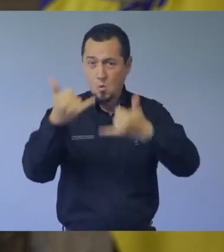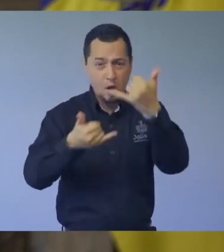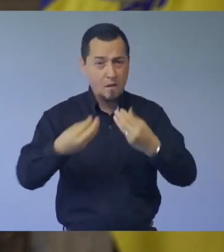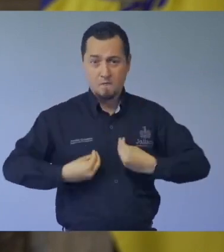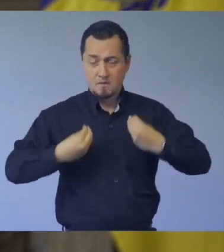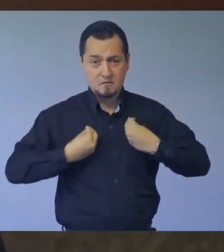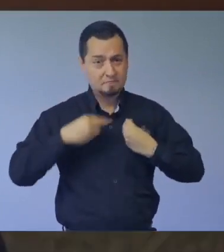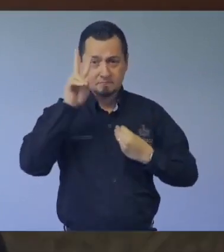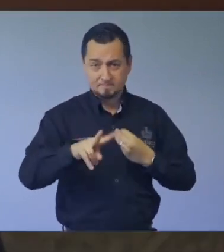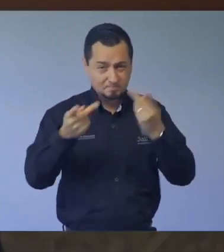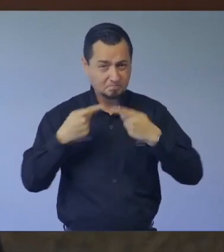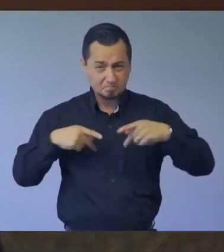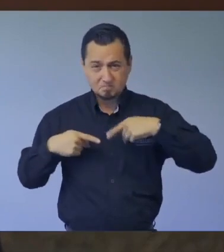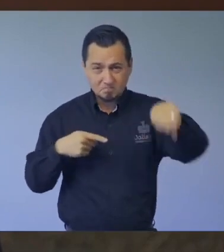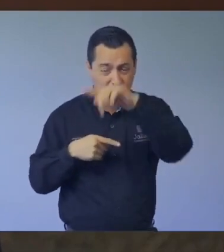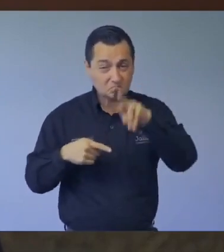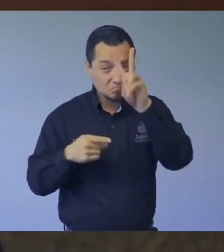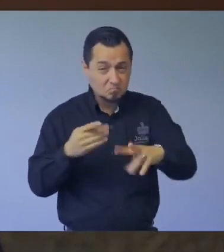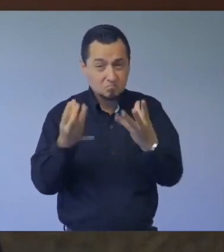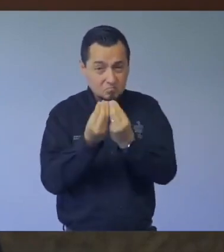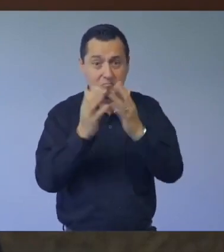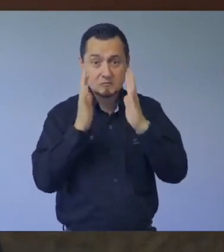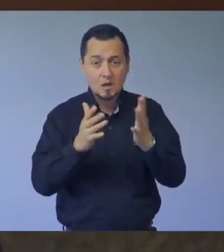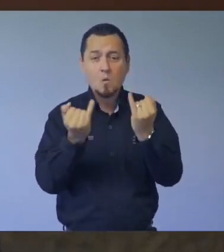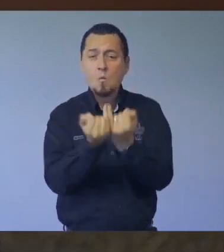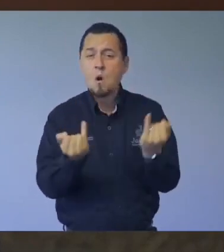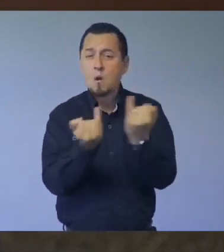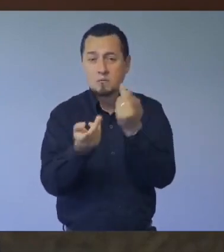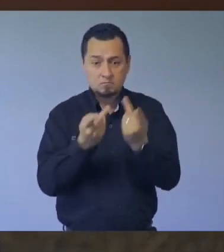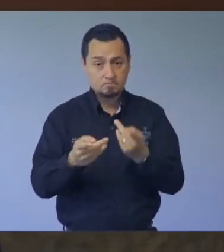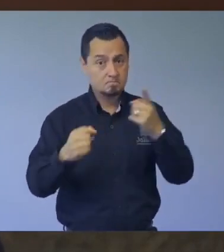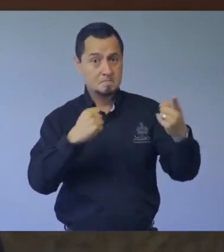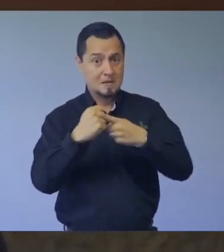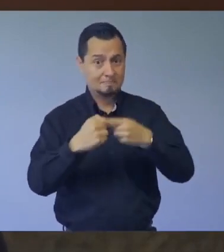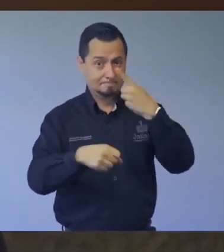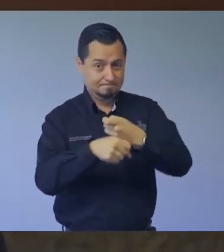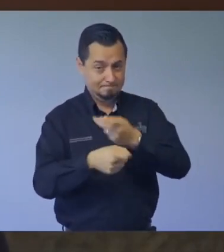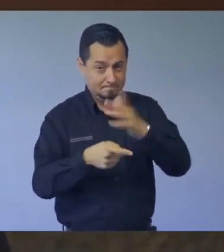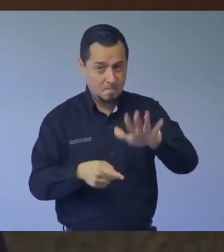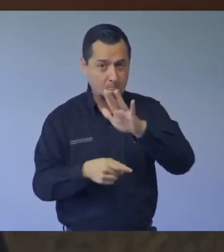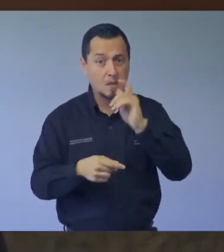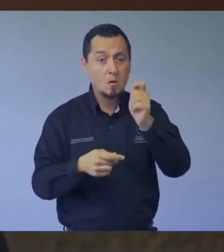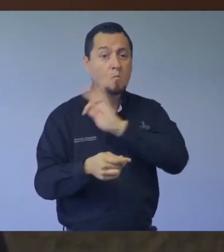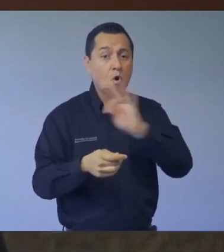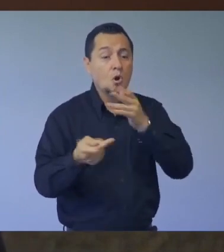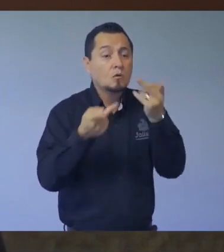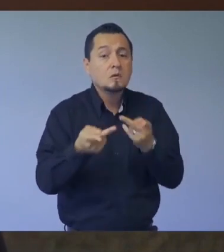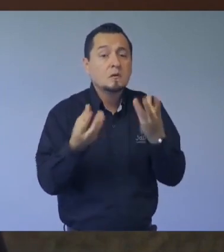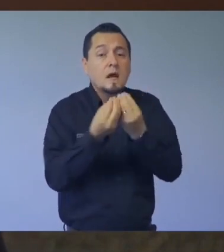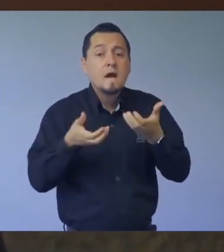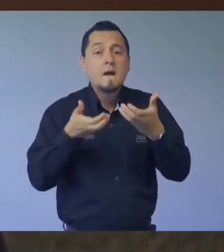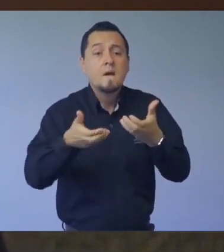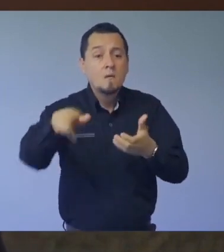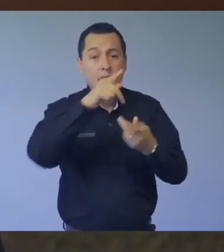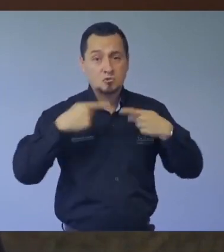la vida de todos. Las disposiciones son básicamente las mismas que se definieron desde el principio. Primero, solo se puede salir a la calle